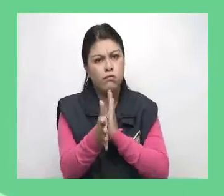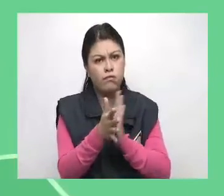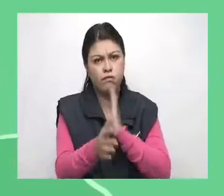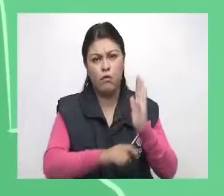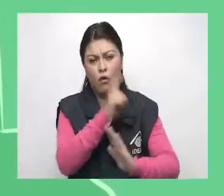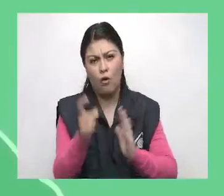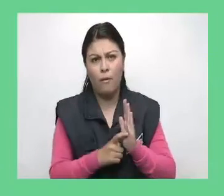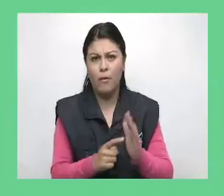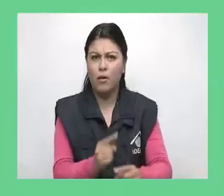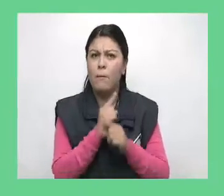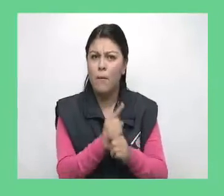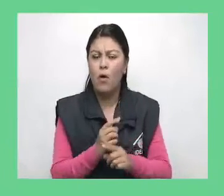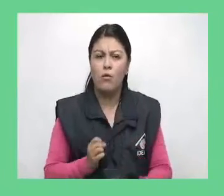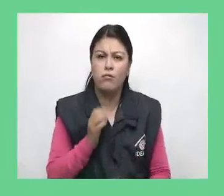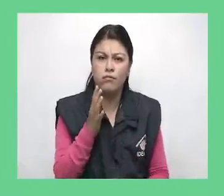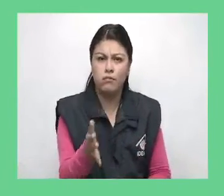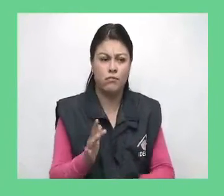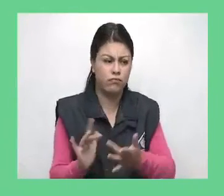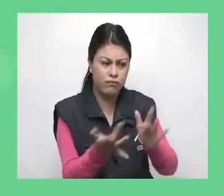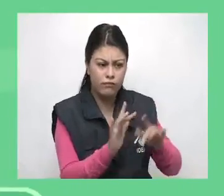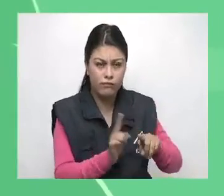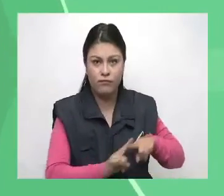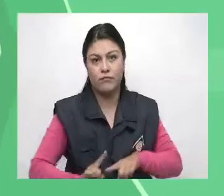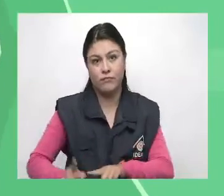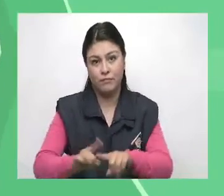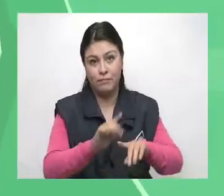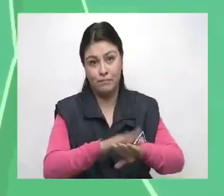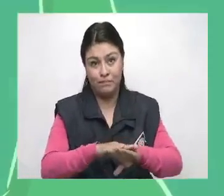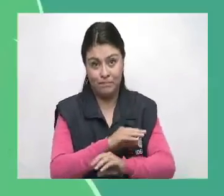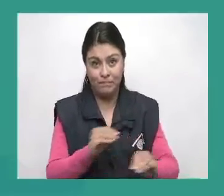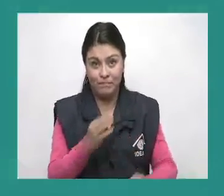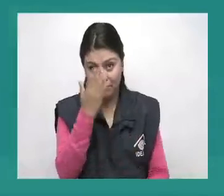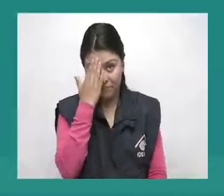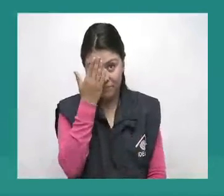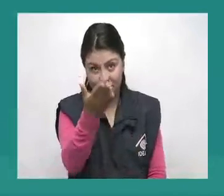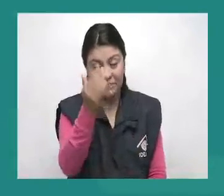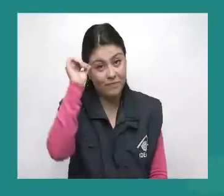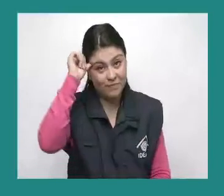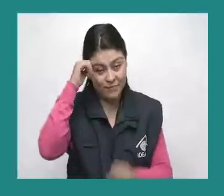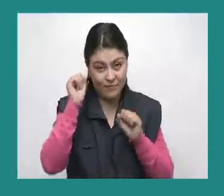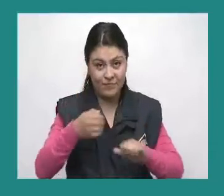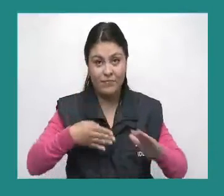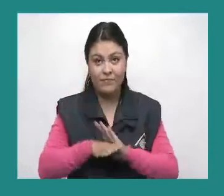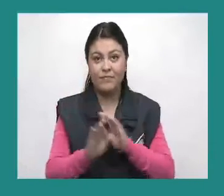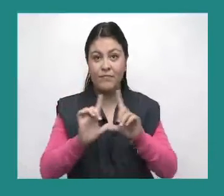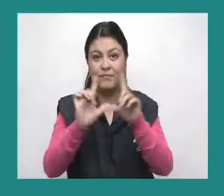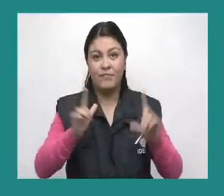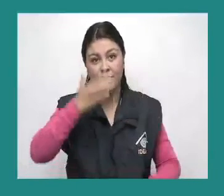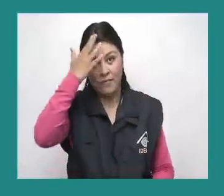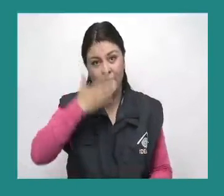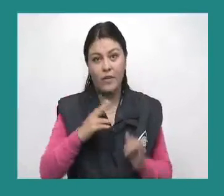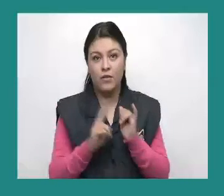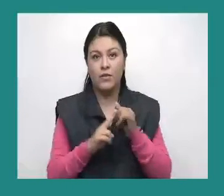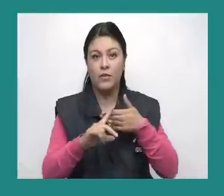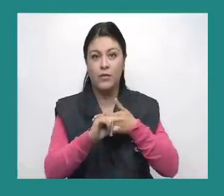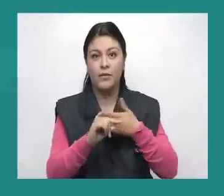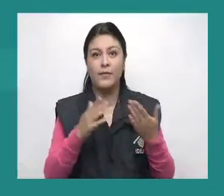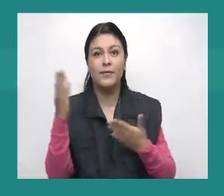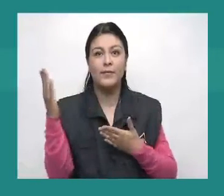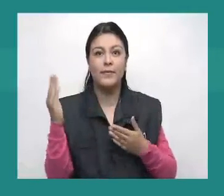real, detallada, satelital, recomendaciones y muchas opciones de interacción. Síganos a través de nuestras redes sociales.